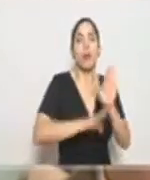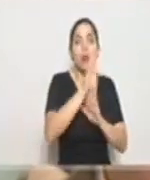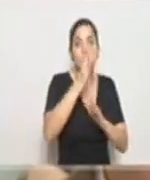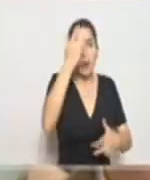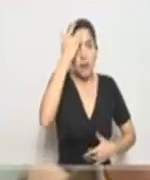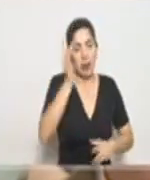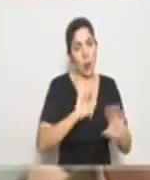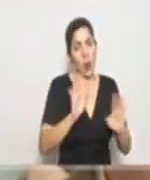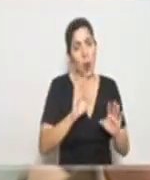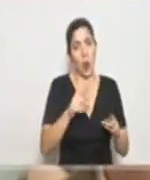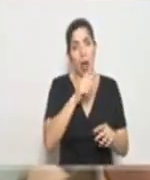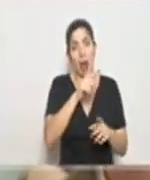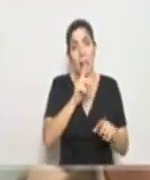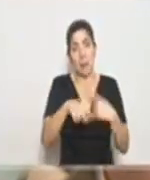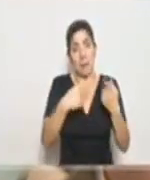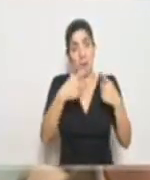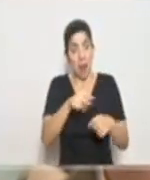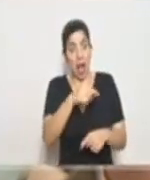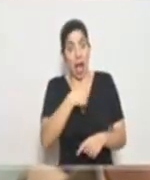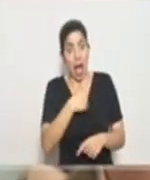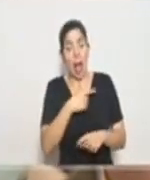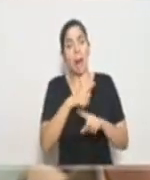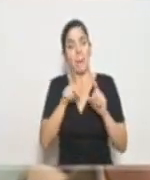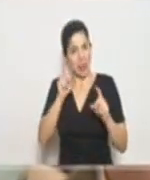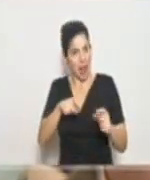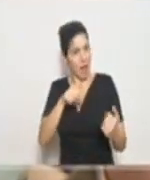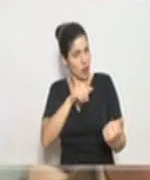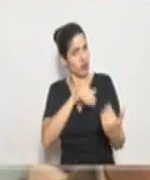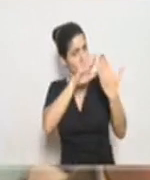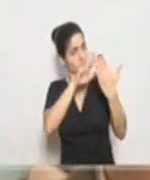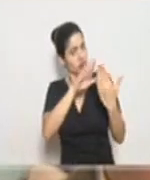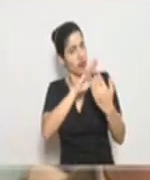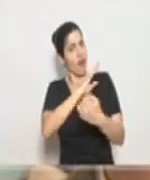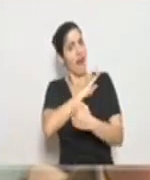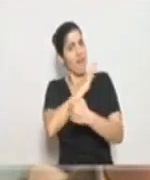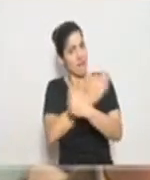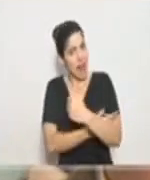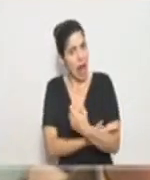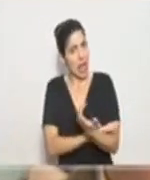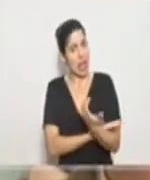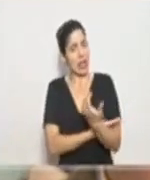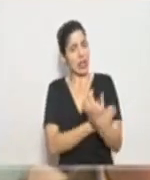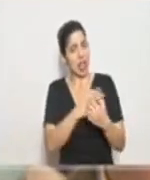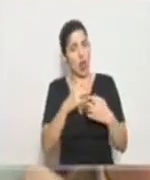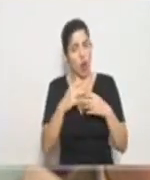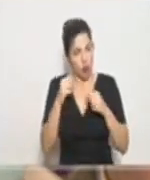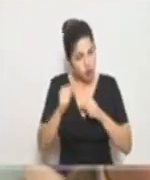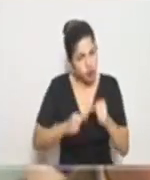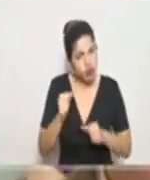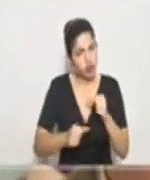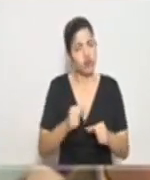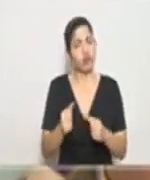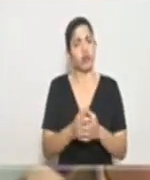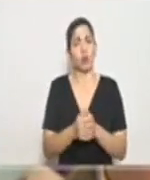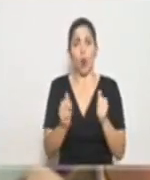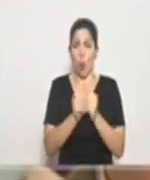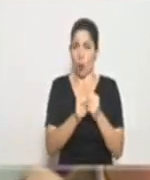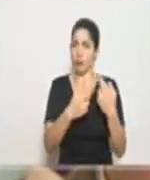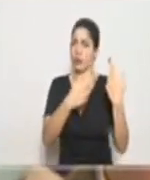retrasar algo que ya es inminente, que está ahí, tenemos que afrontarlo con valentía, con todo el coraje, con toda la